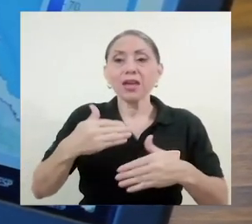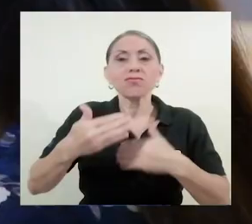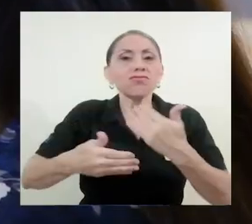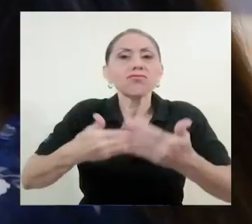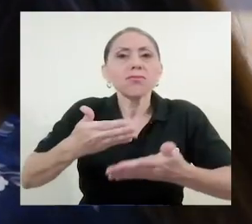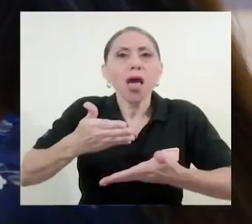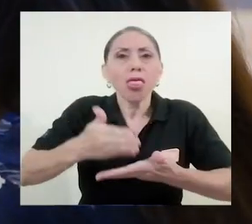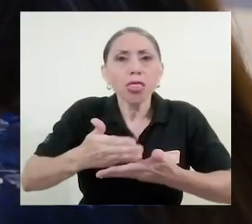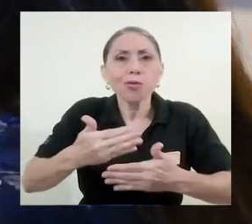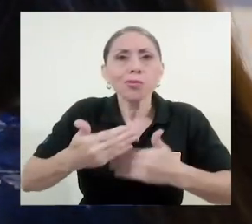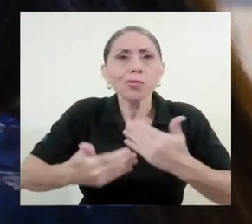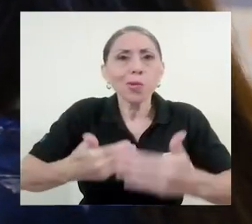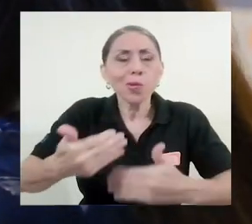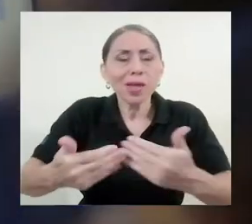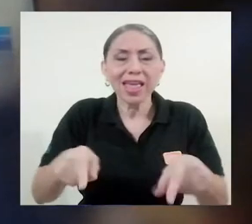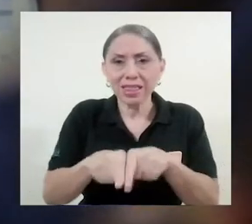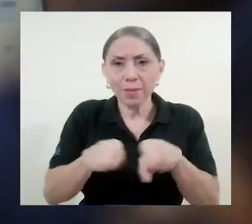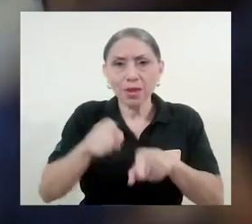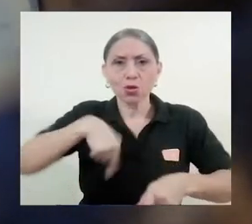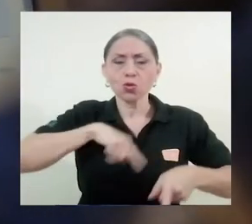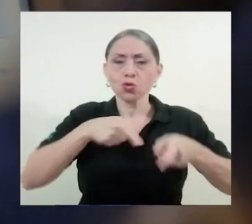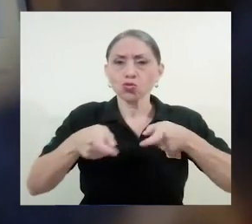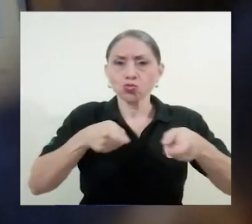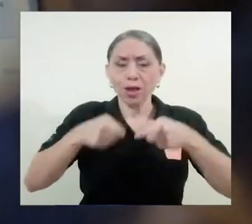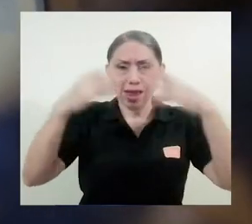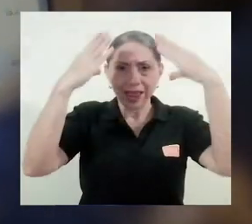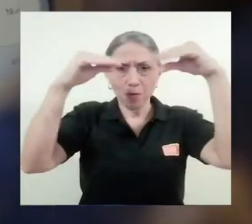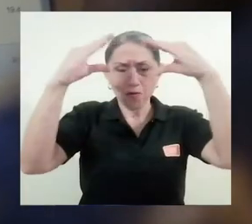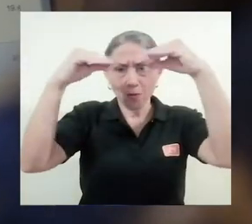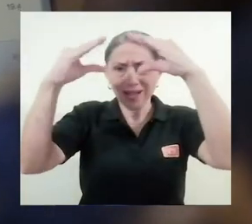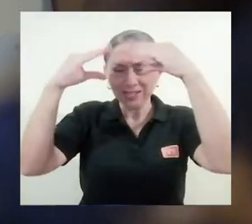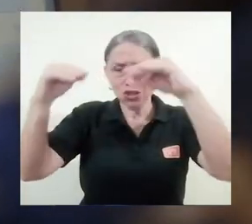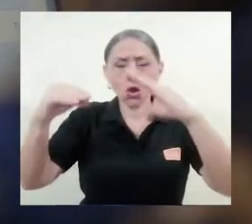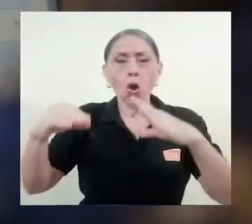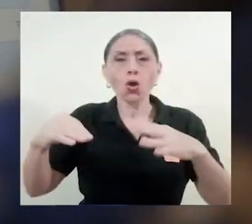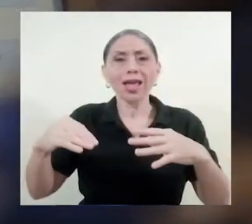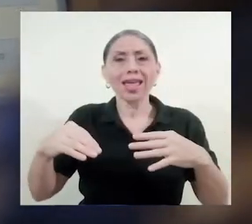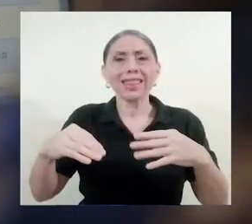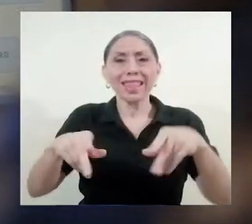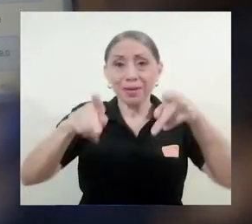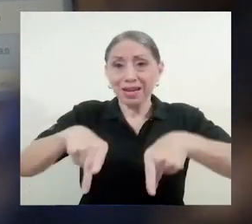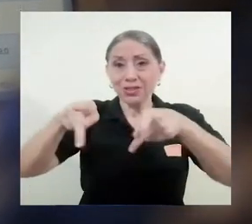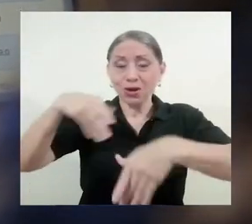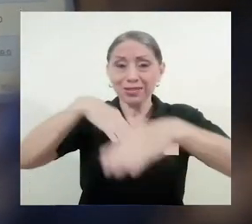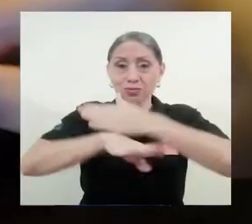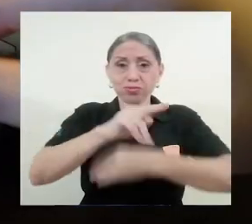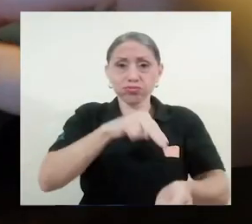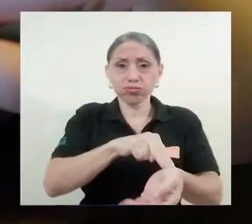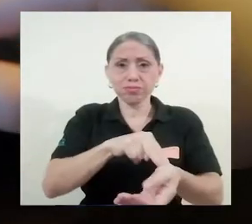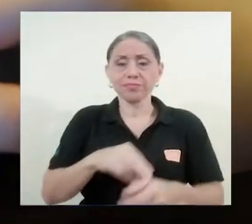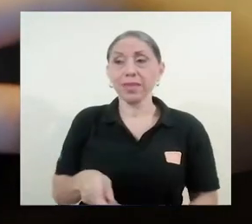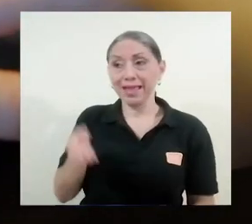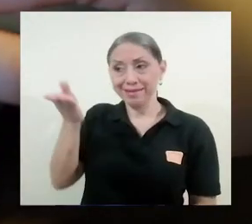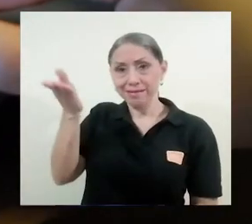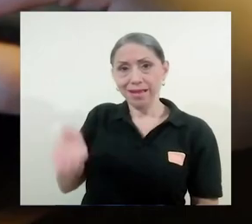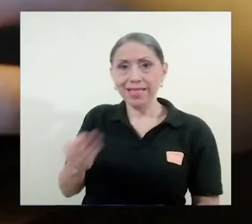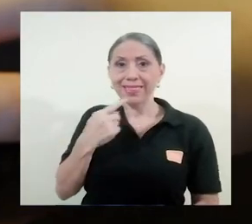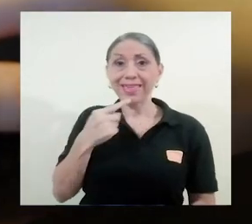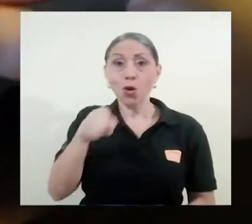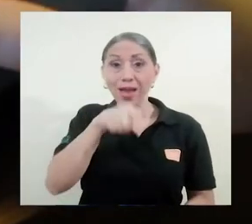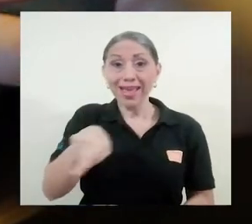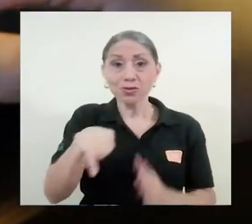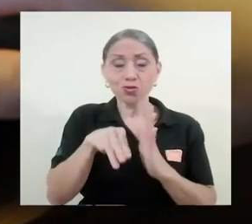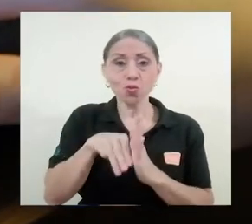y estamos manejando también lo que es la información de hospitalización. Gómez indicó que estos